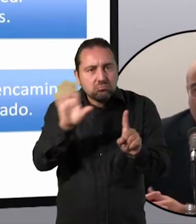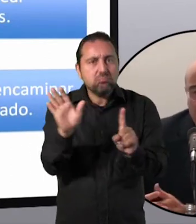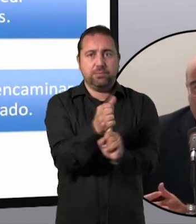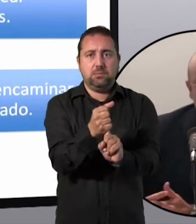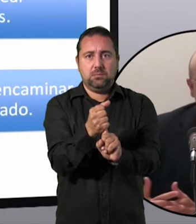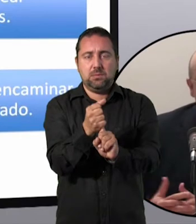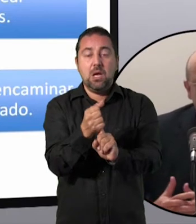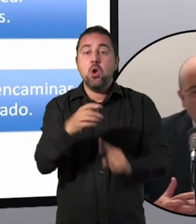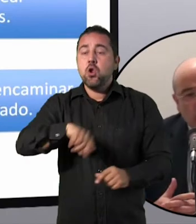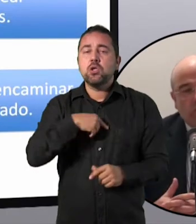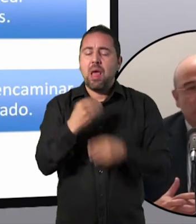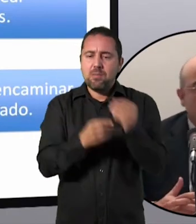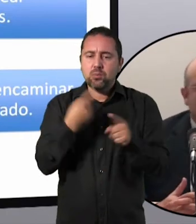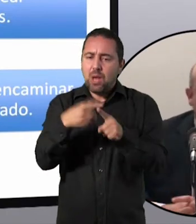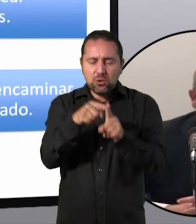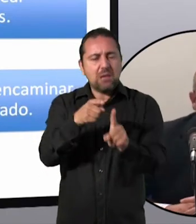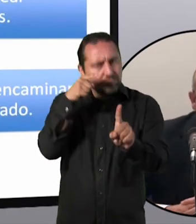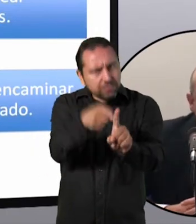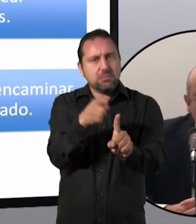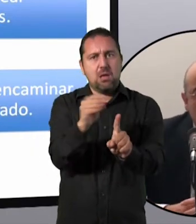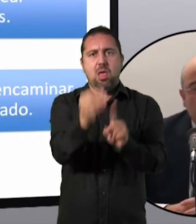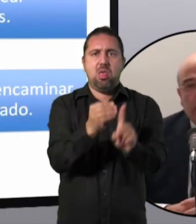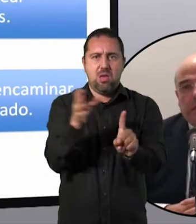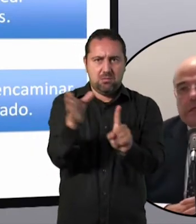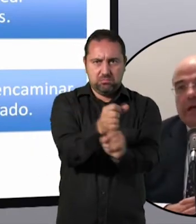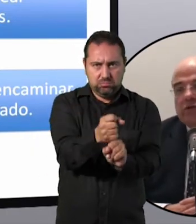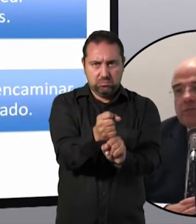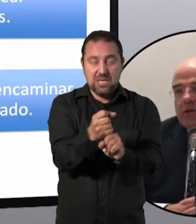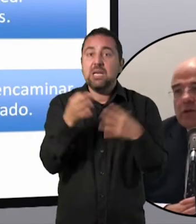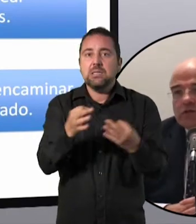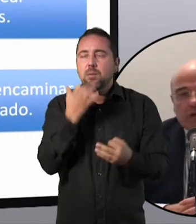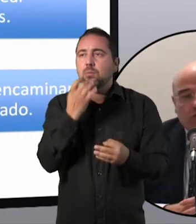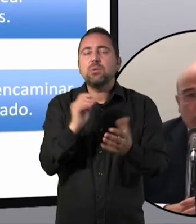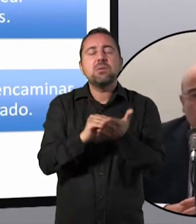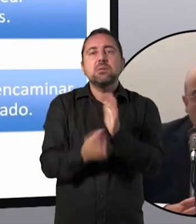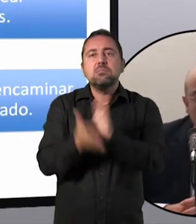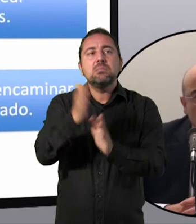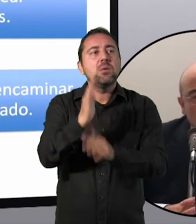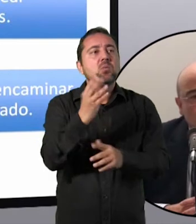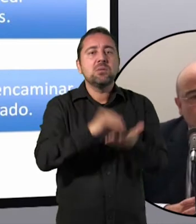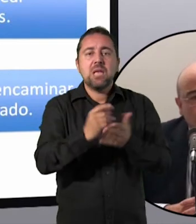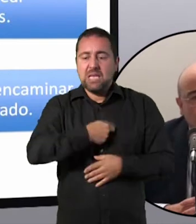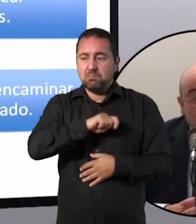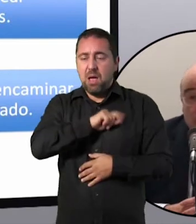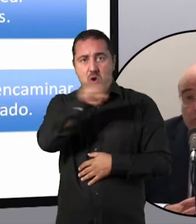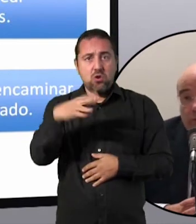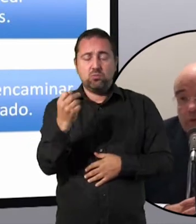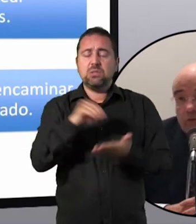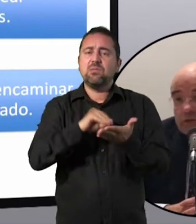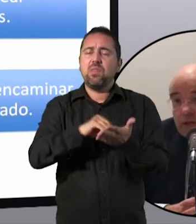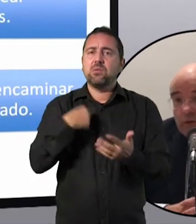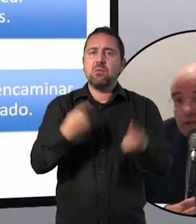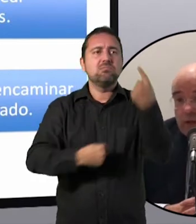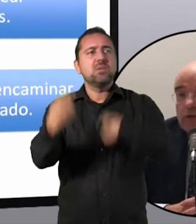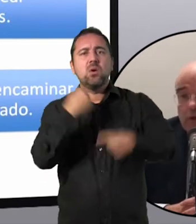hacer una cosa, es para hacerla. Eso siempre, cuando sales por ahí, a los españoles nos acusan mucho de eso.